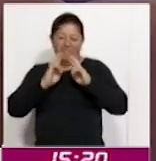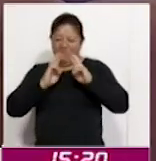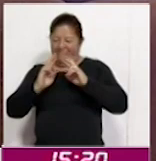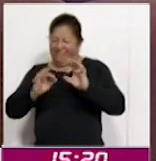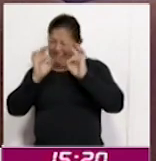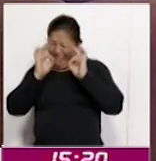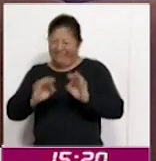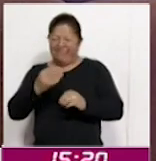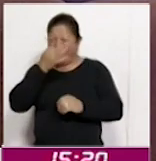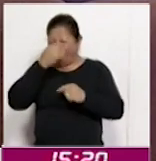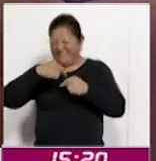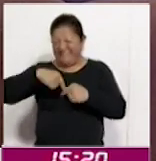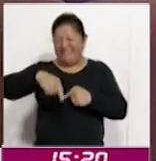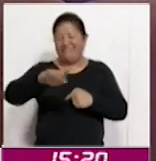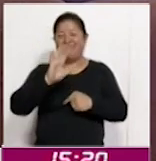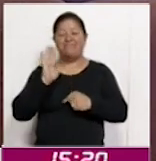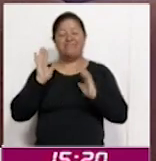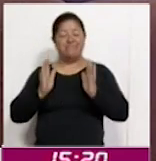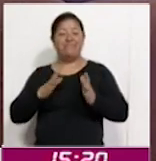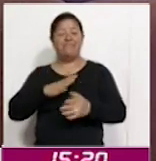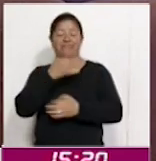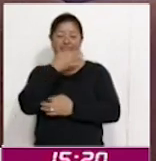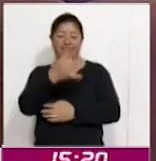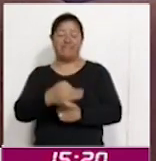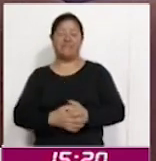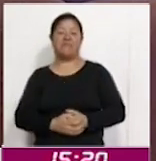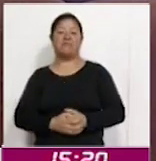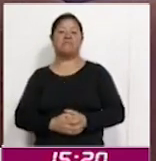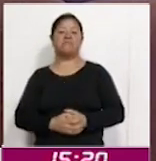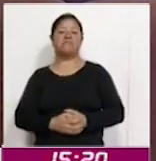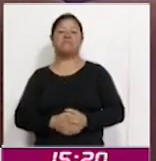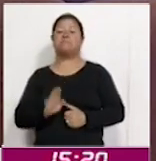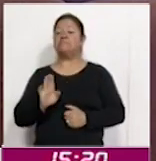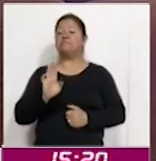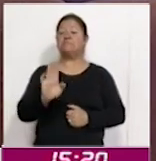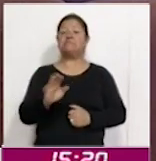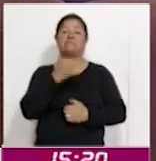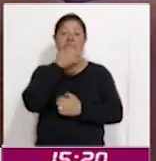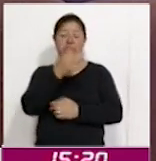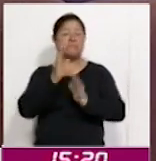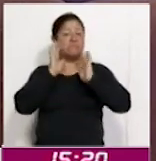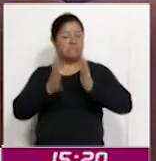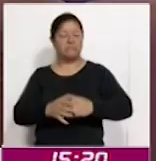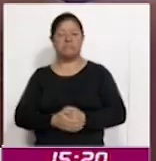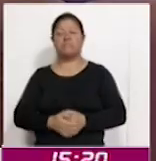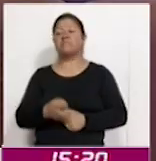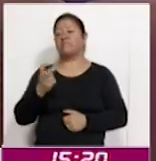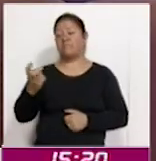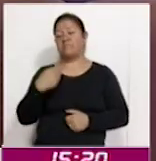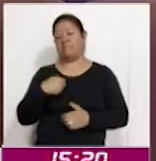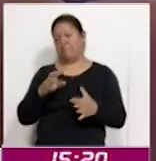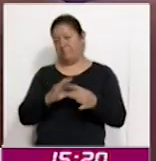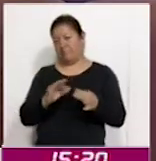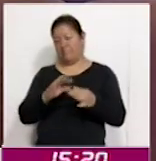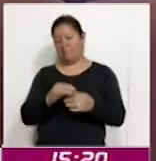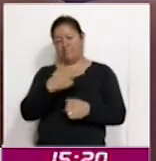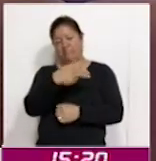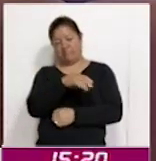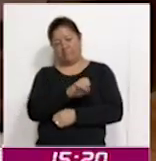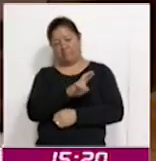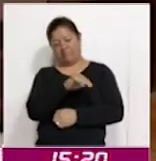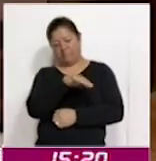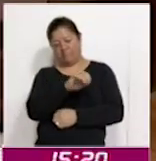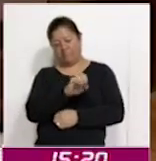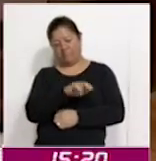que se darán en el transcurso de esta semana, para ser precisos, el próximo miércoles. De esto nos va a platicar Hermenegildo